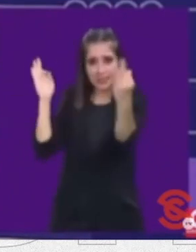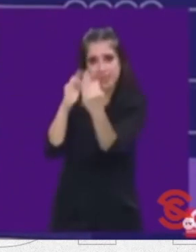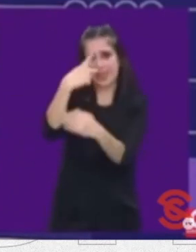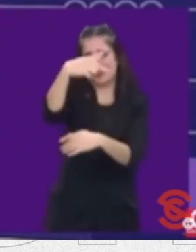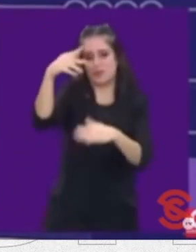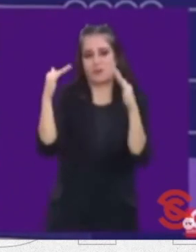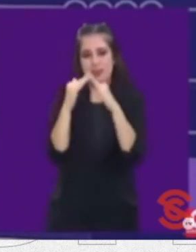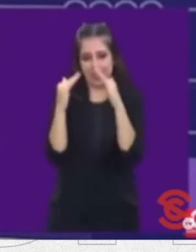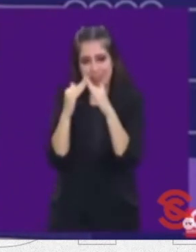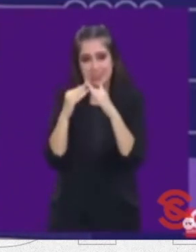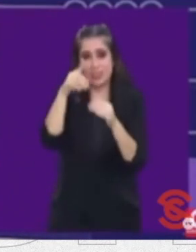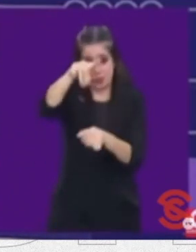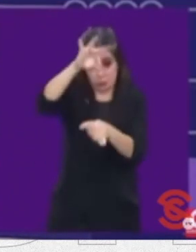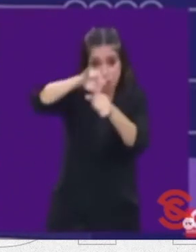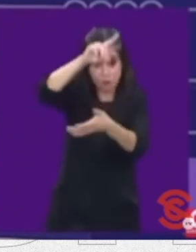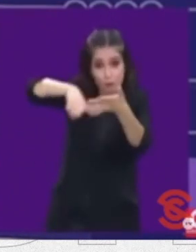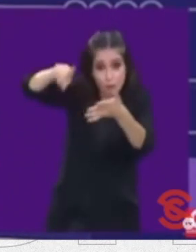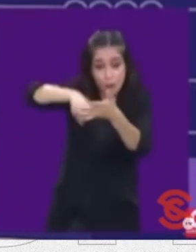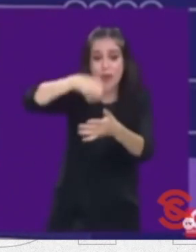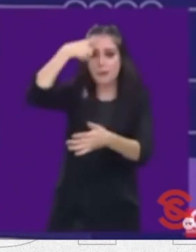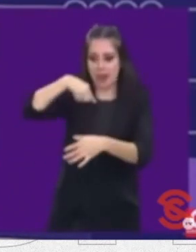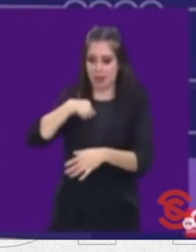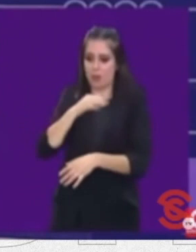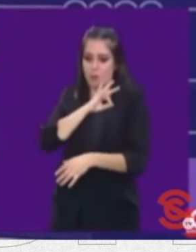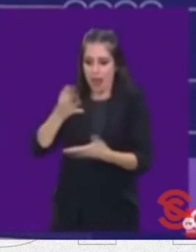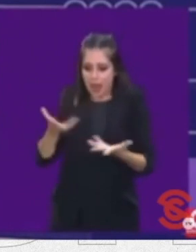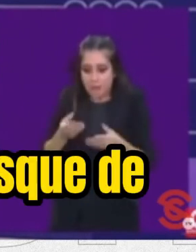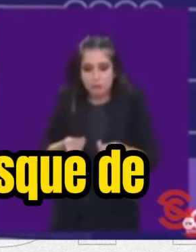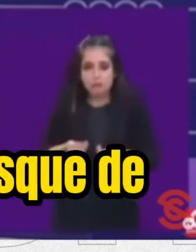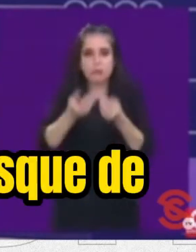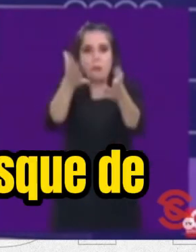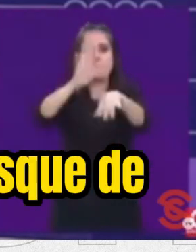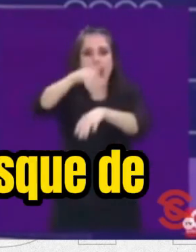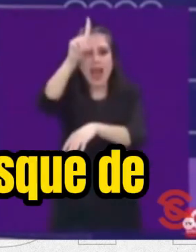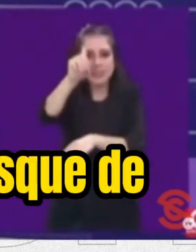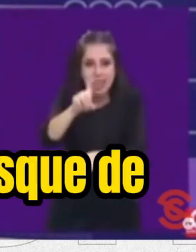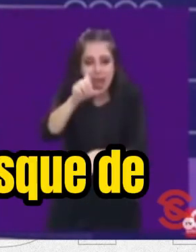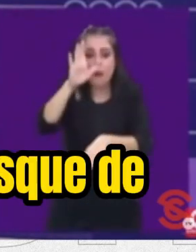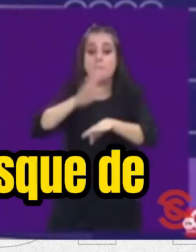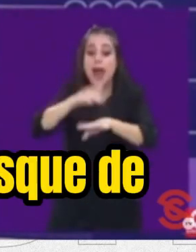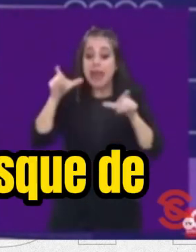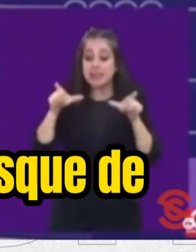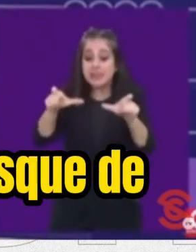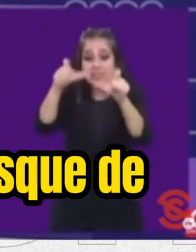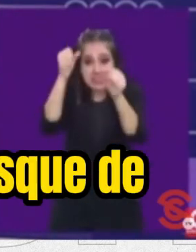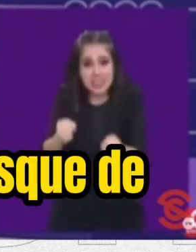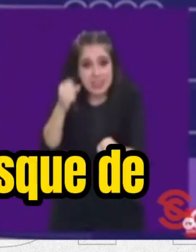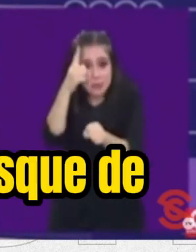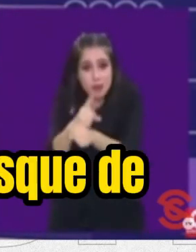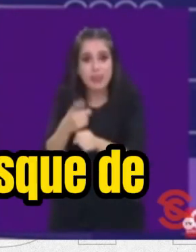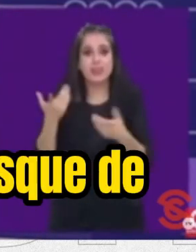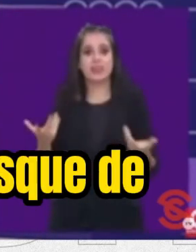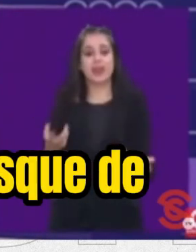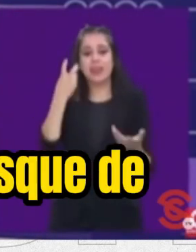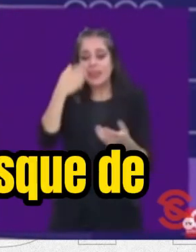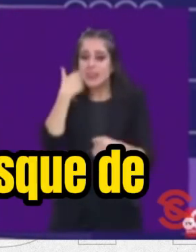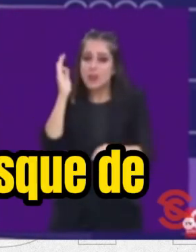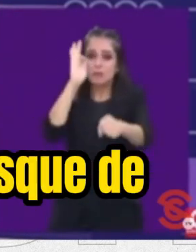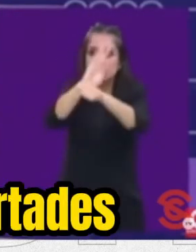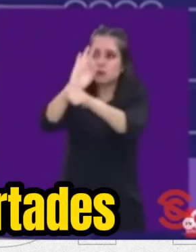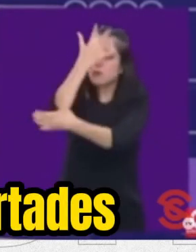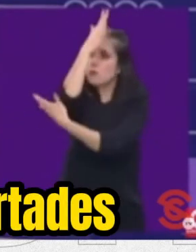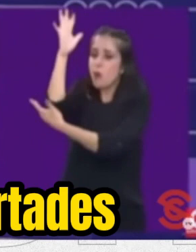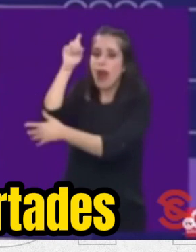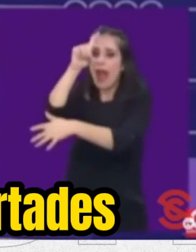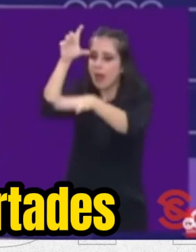Vota para que haya más agua, más seguridad. Vota para que sigamos protegiendo el bosque de